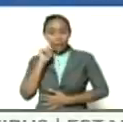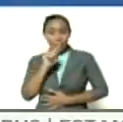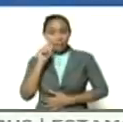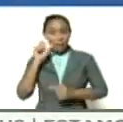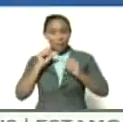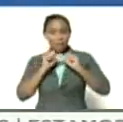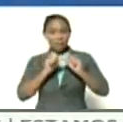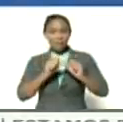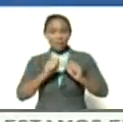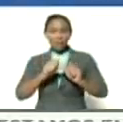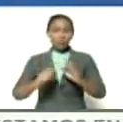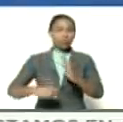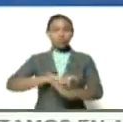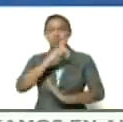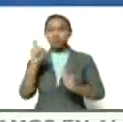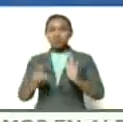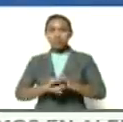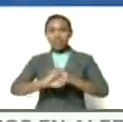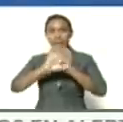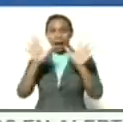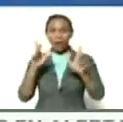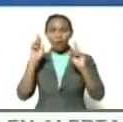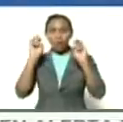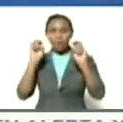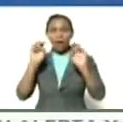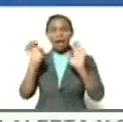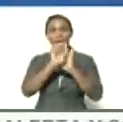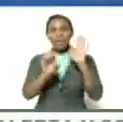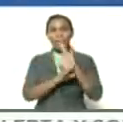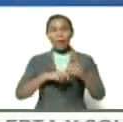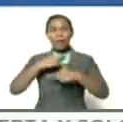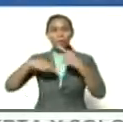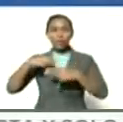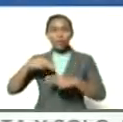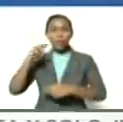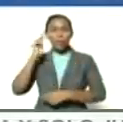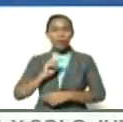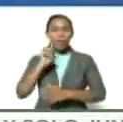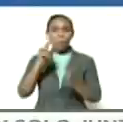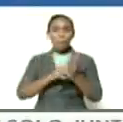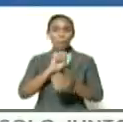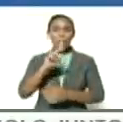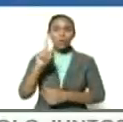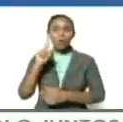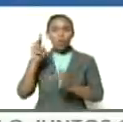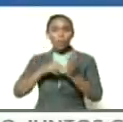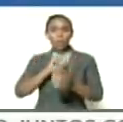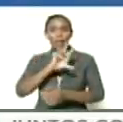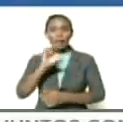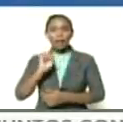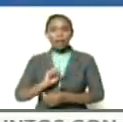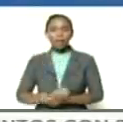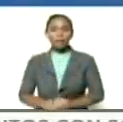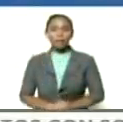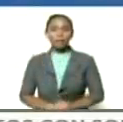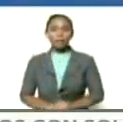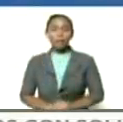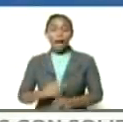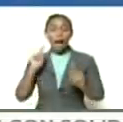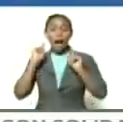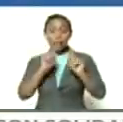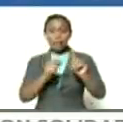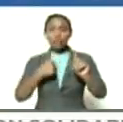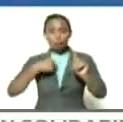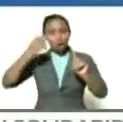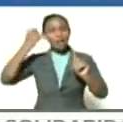pauta definitiva en la nueva etapa de la revolución bolivariana 2021-2030 así lo